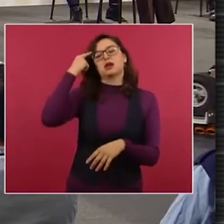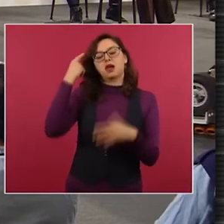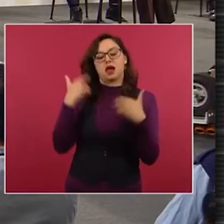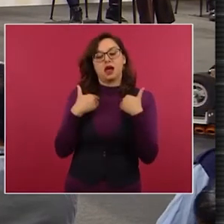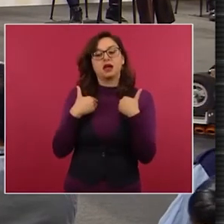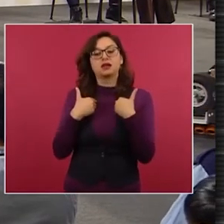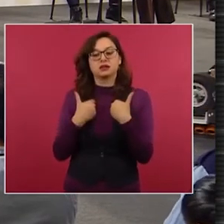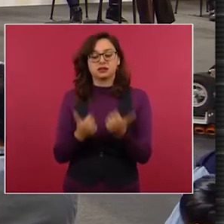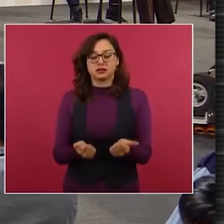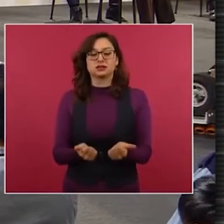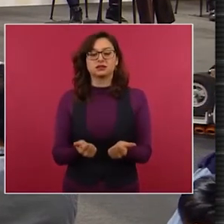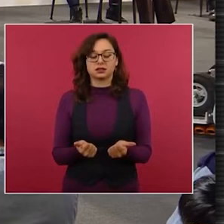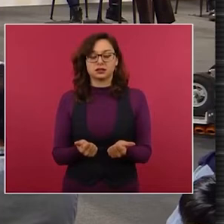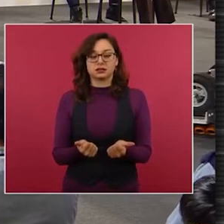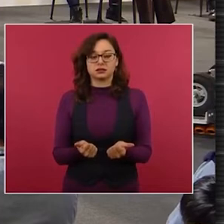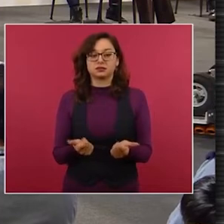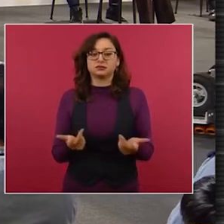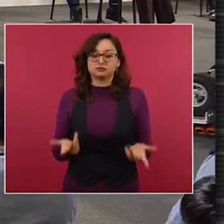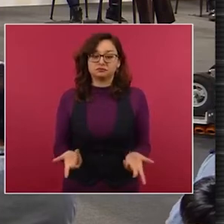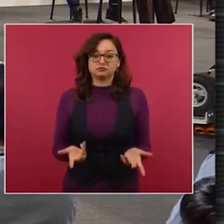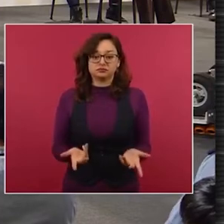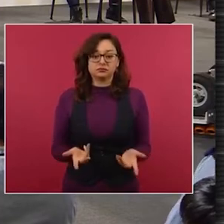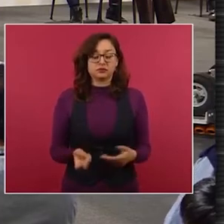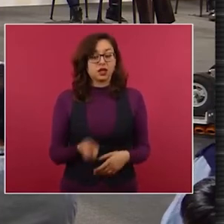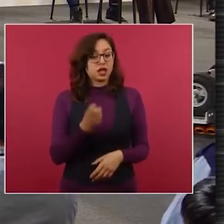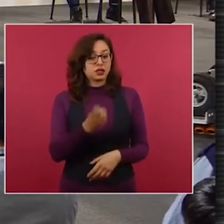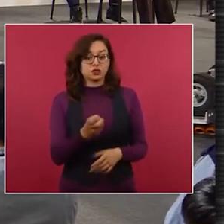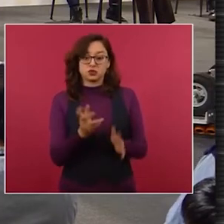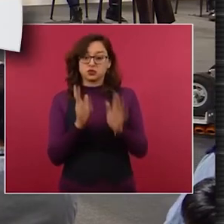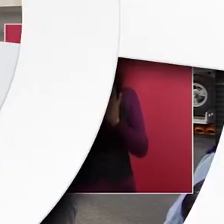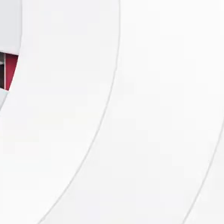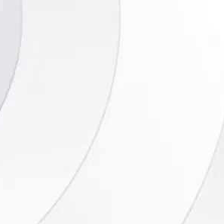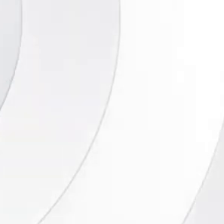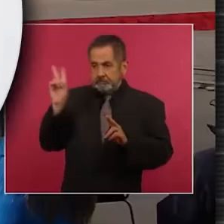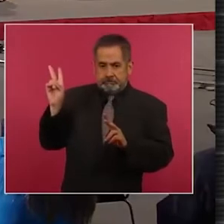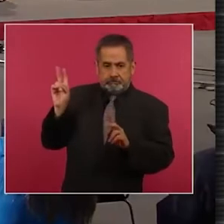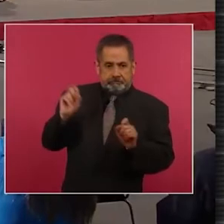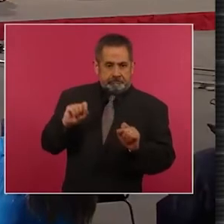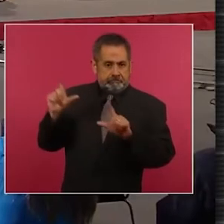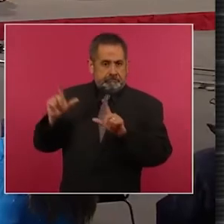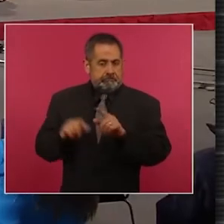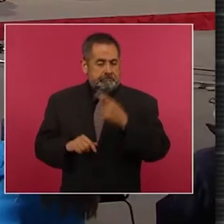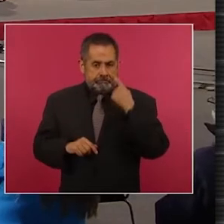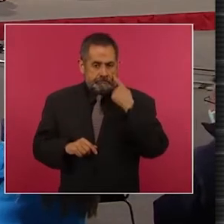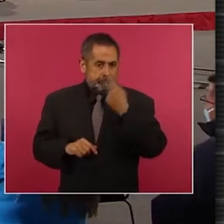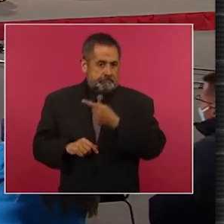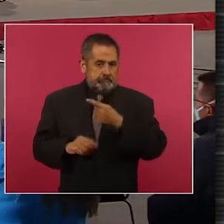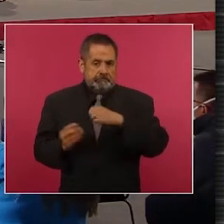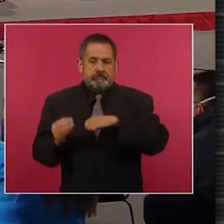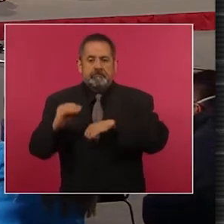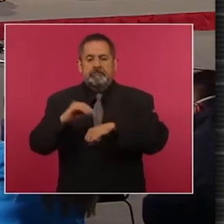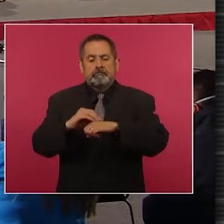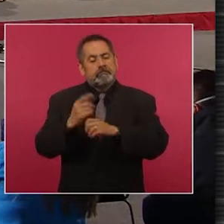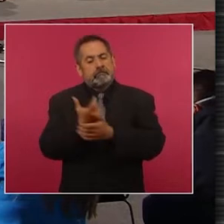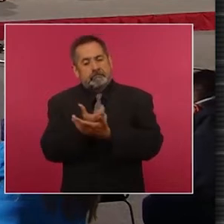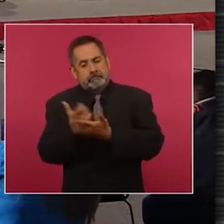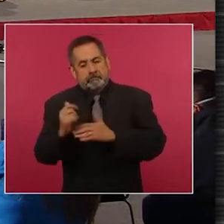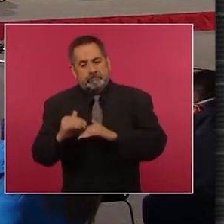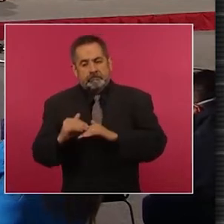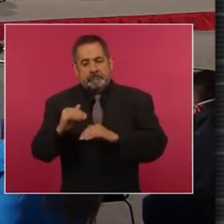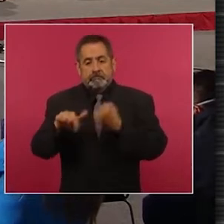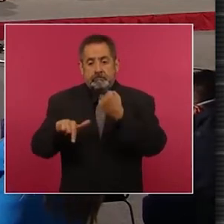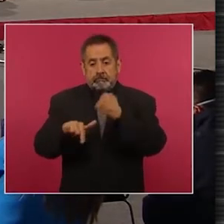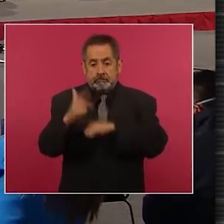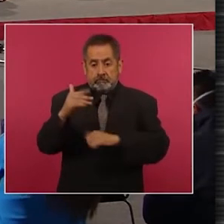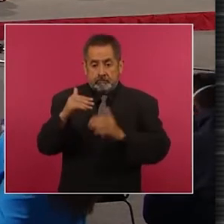afecte la economía popular. Tenemos aumentos de salarios menores a